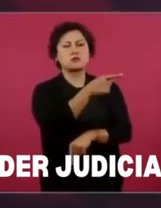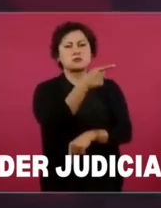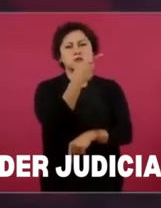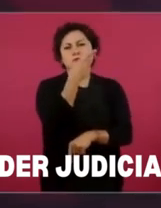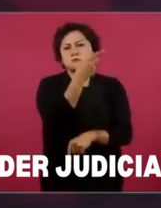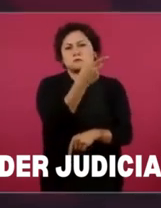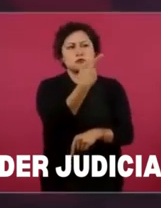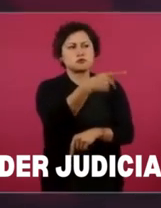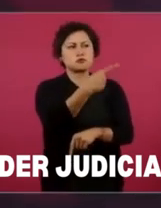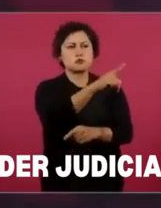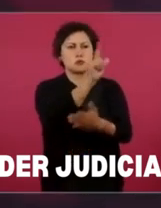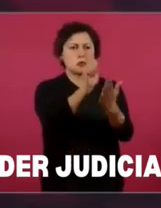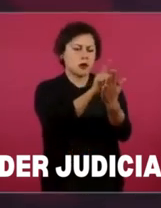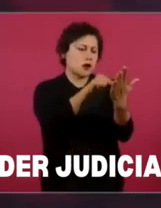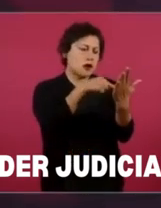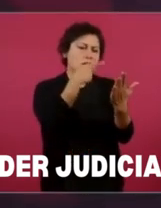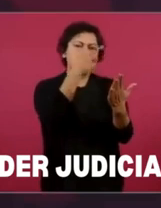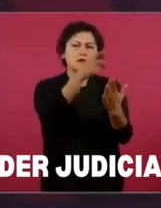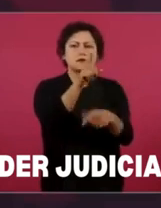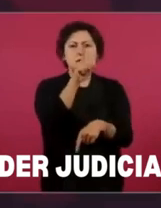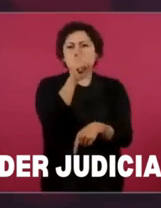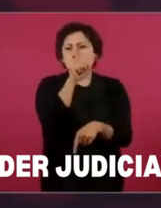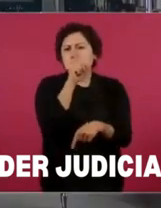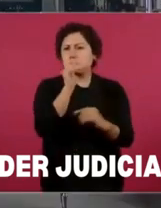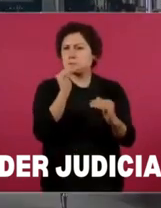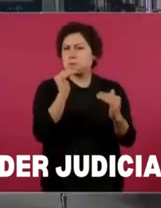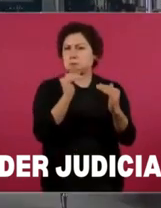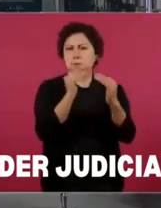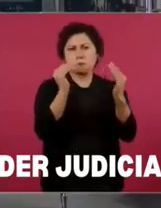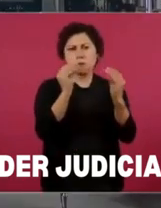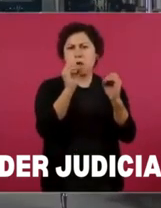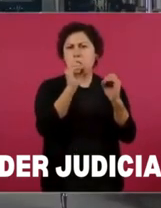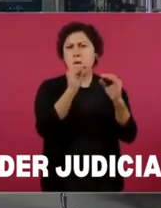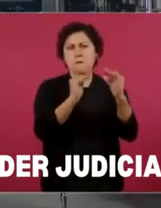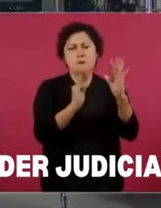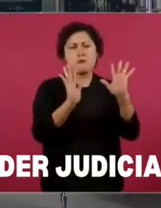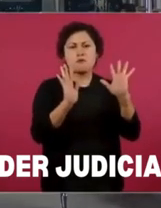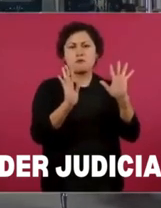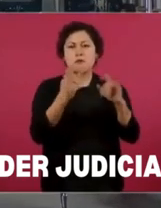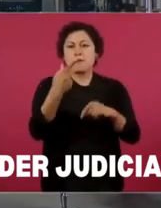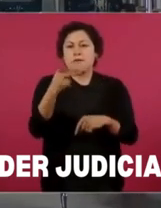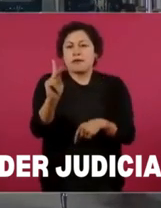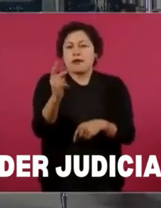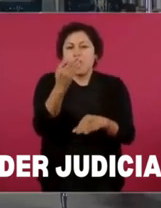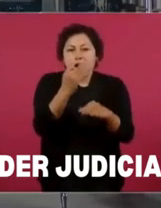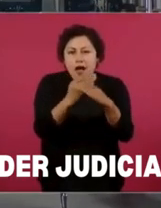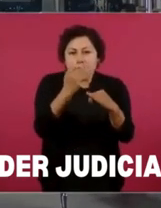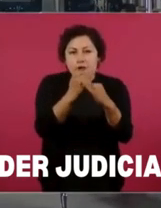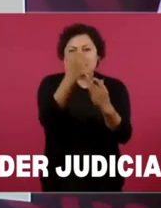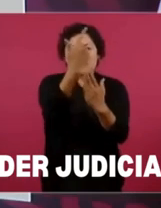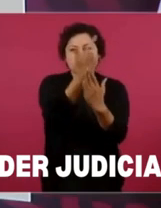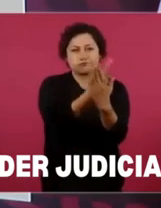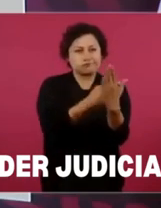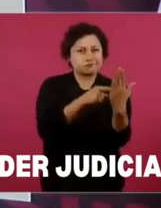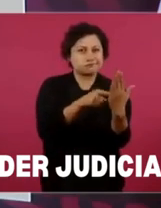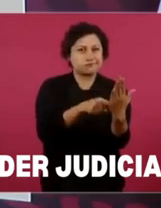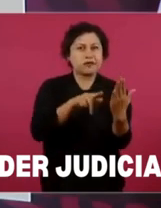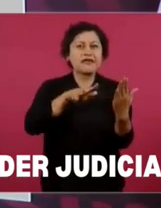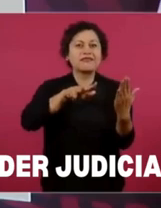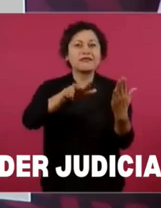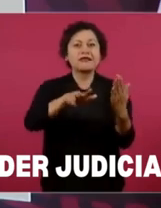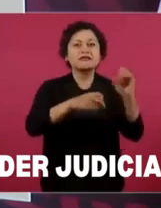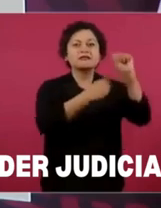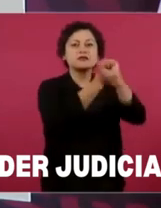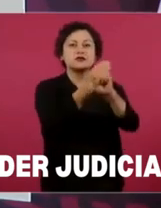pero ya aprobados 18, o que ya es